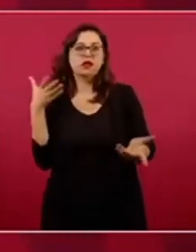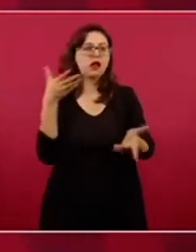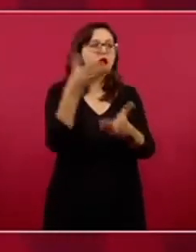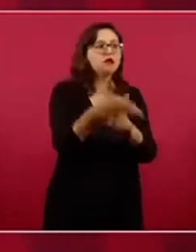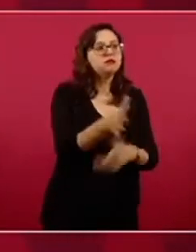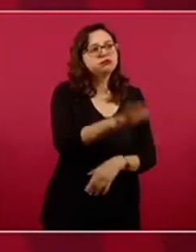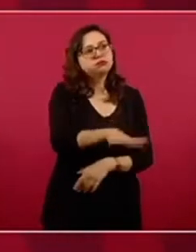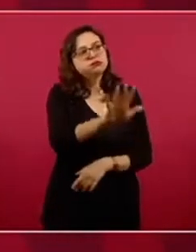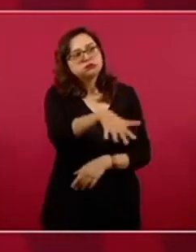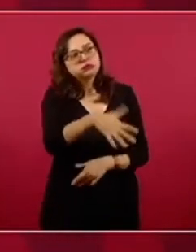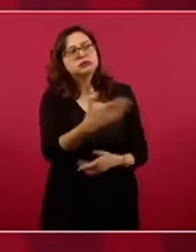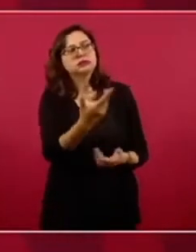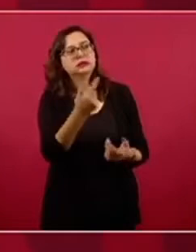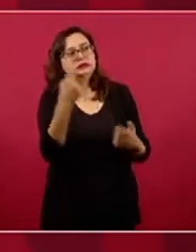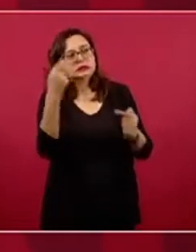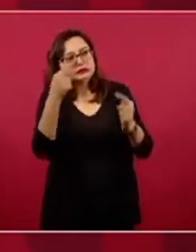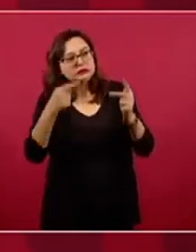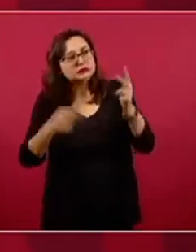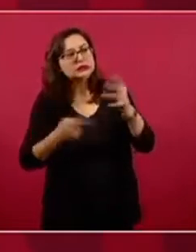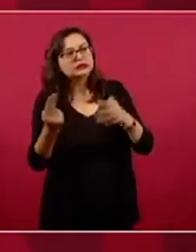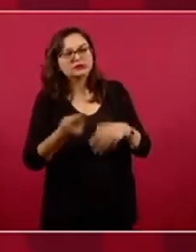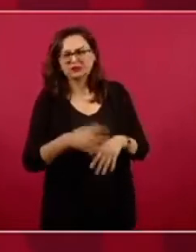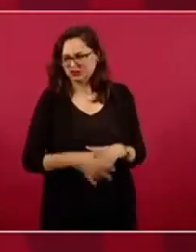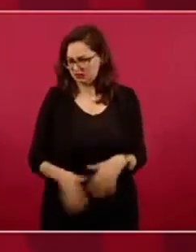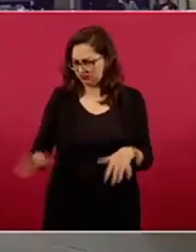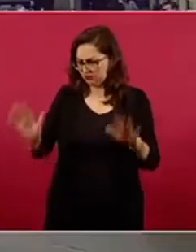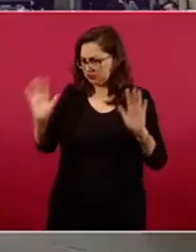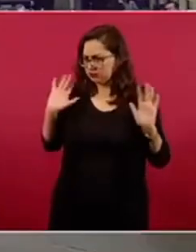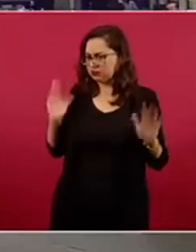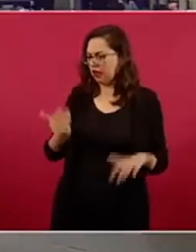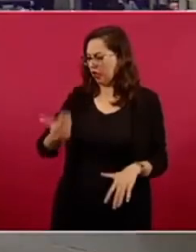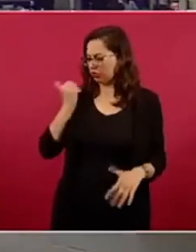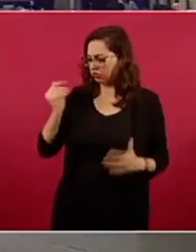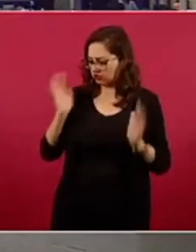Si a ti ya te dimos,